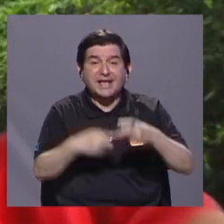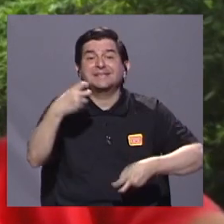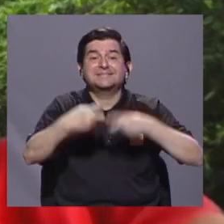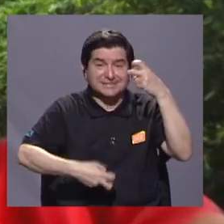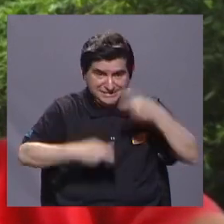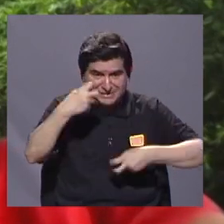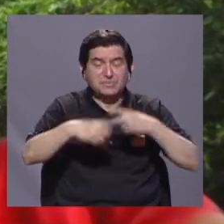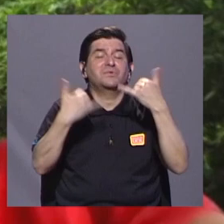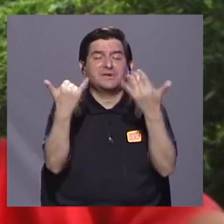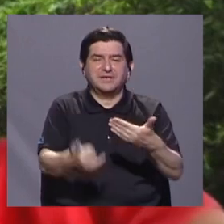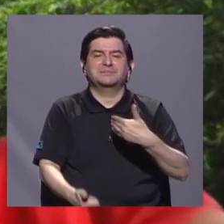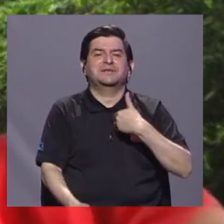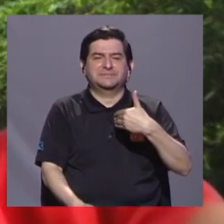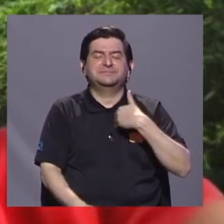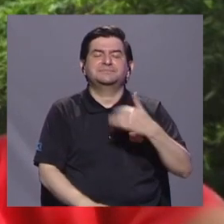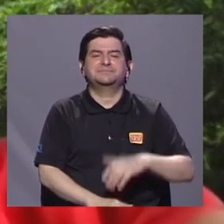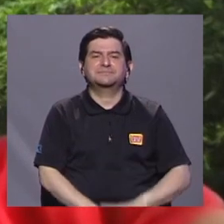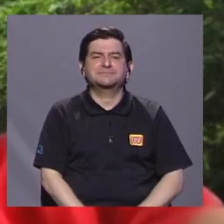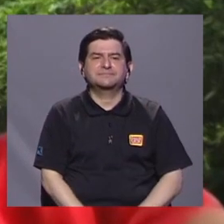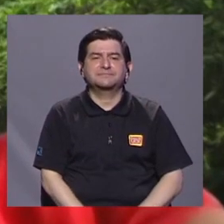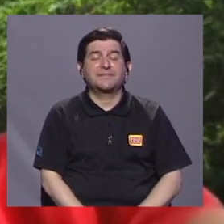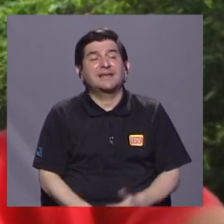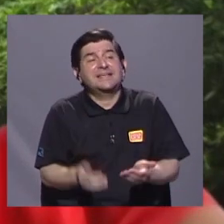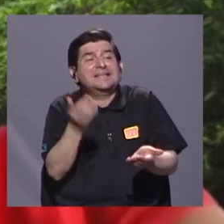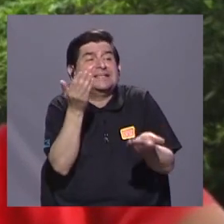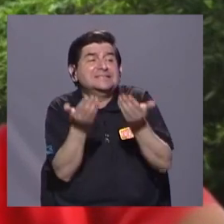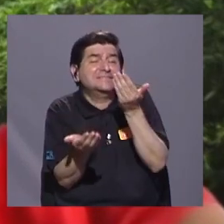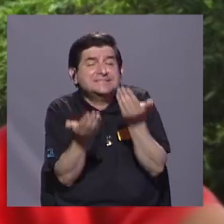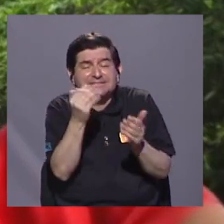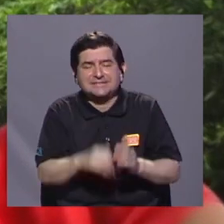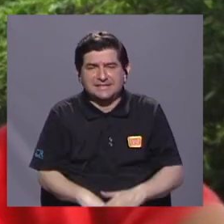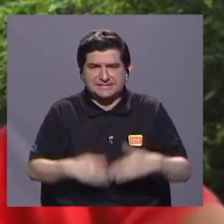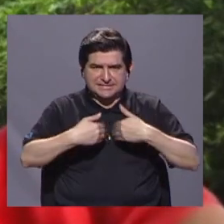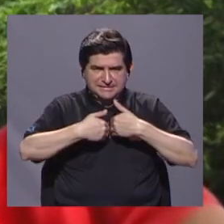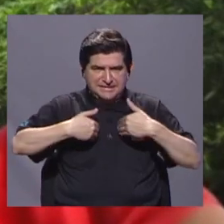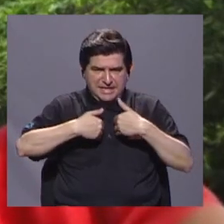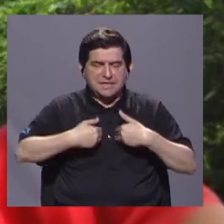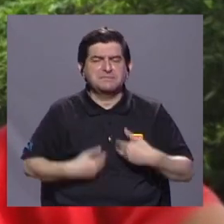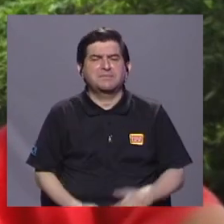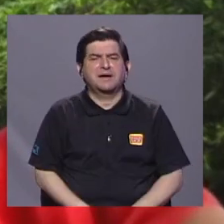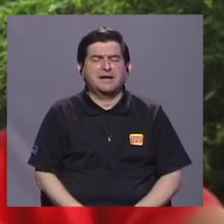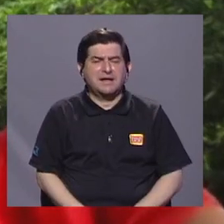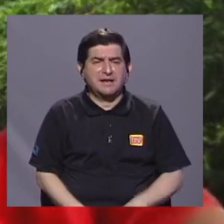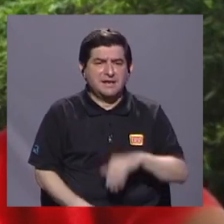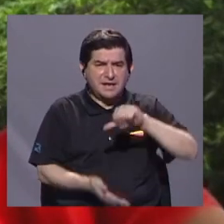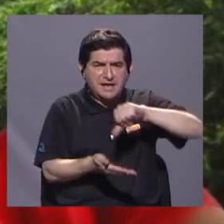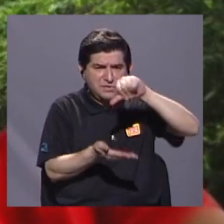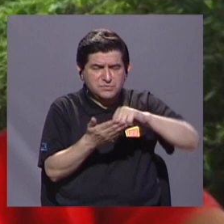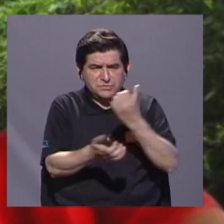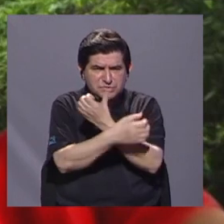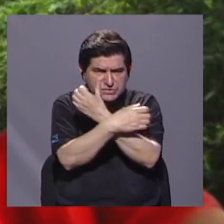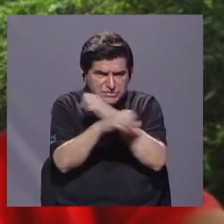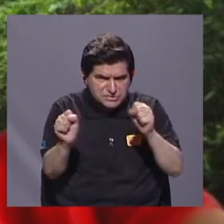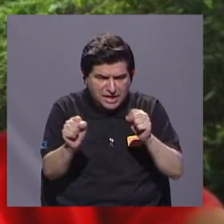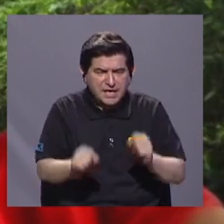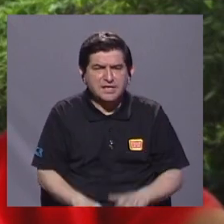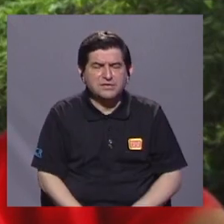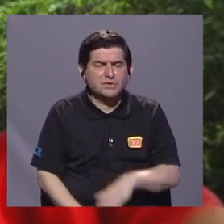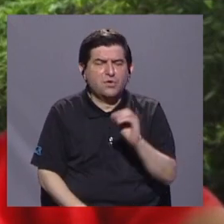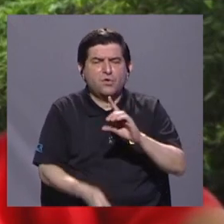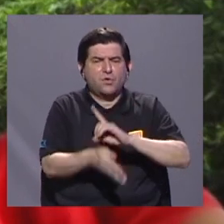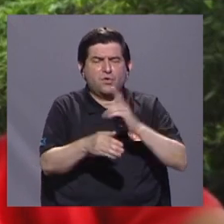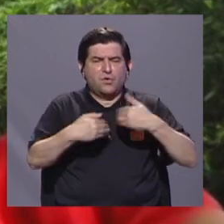problemática que estamos teniendo y eventualmente cuando el animal es recuperado en centro de rescate o es recuperado en